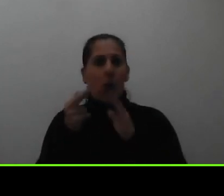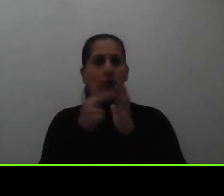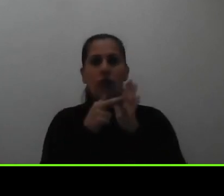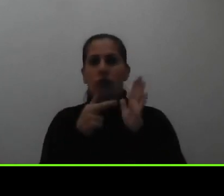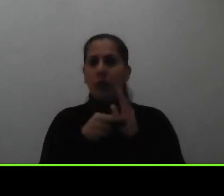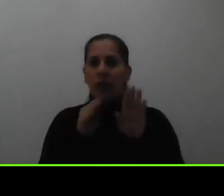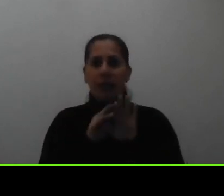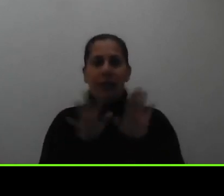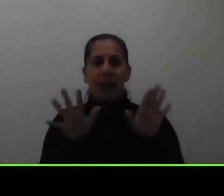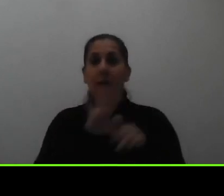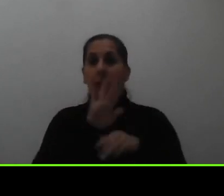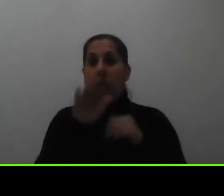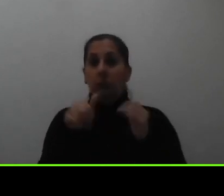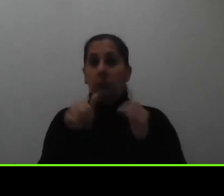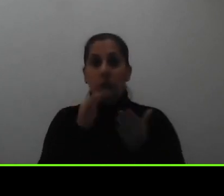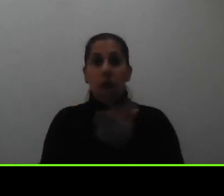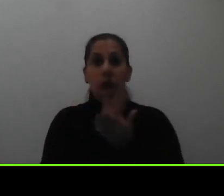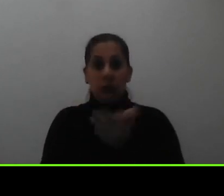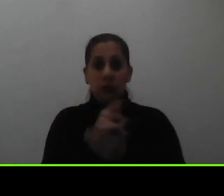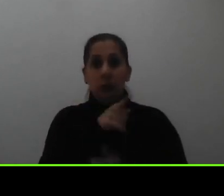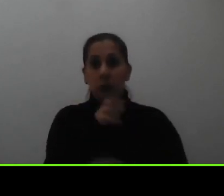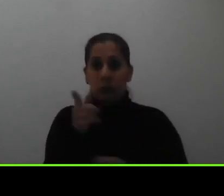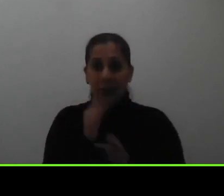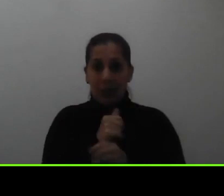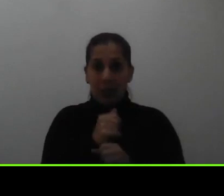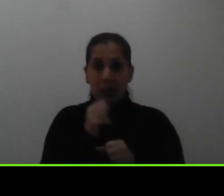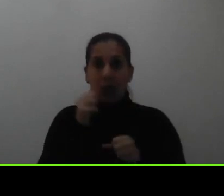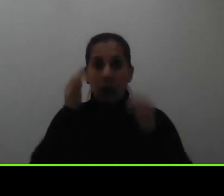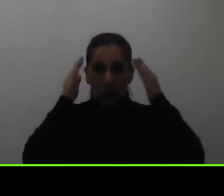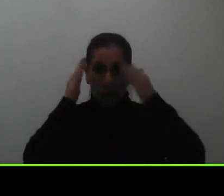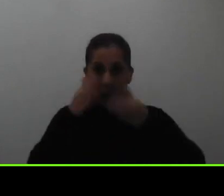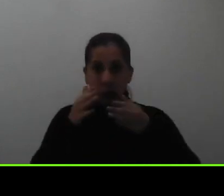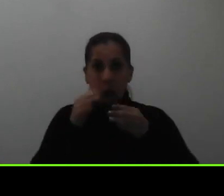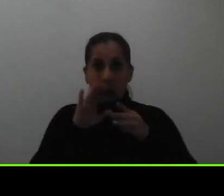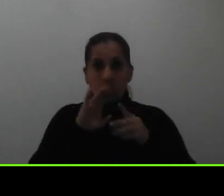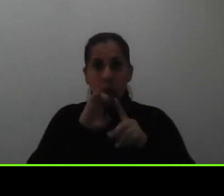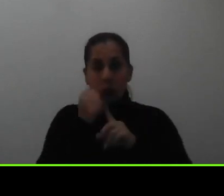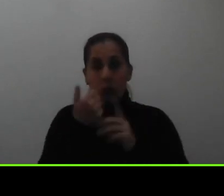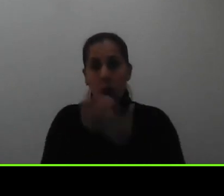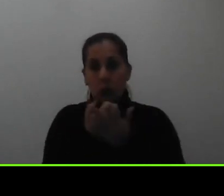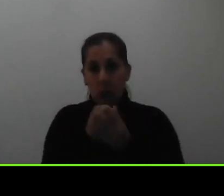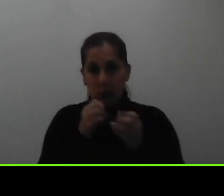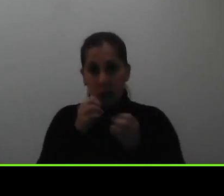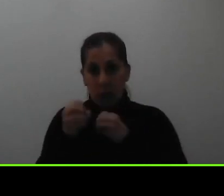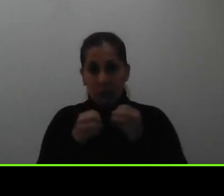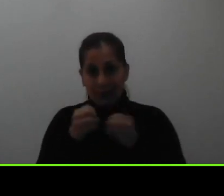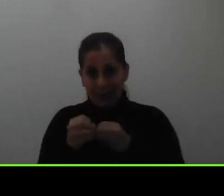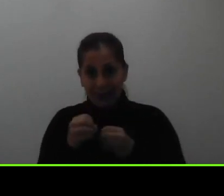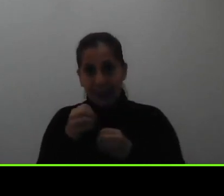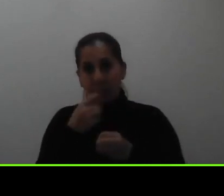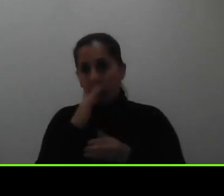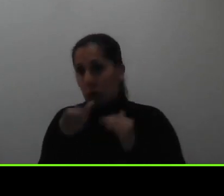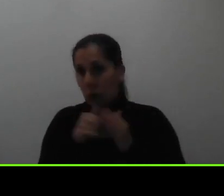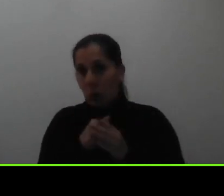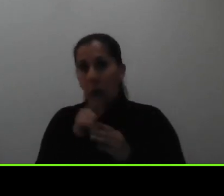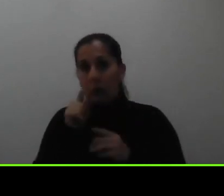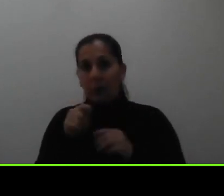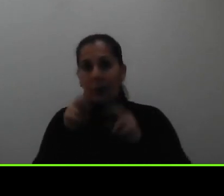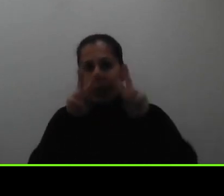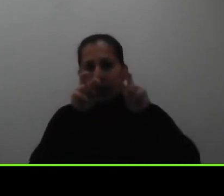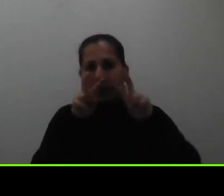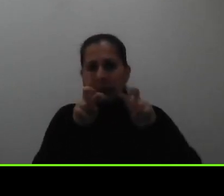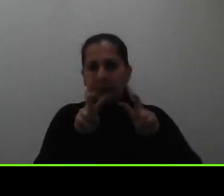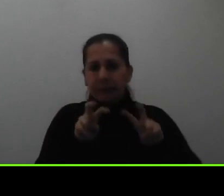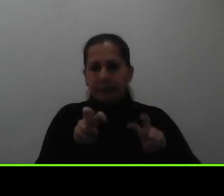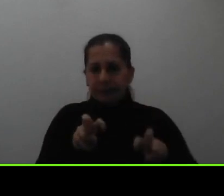todos todo trámite que ustedes realicen con la oficina de atención socioeconómica será sometida digamos o pasa por un